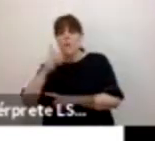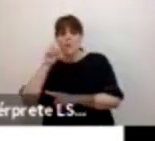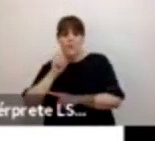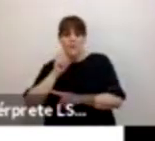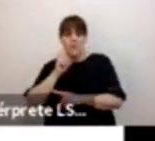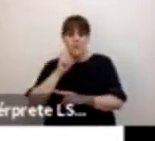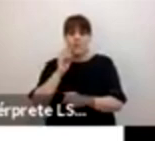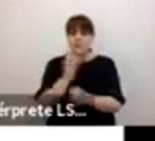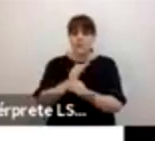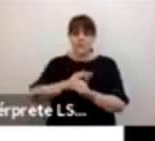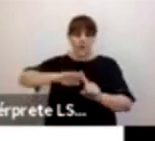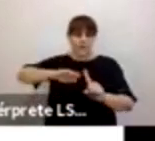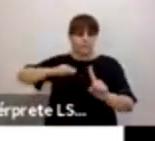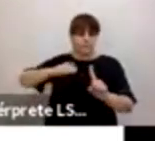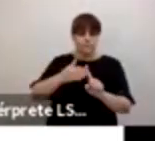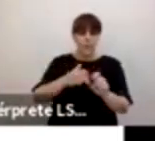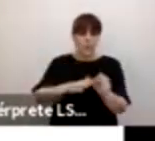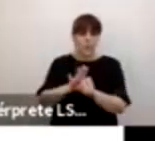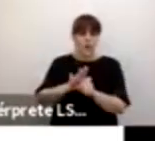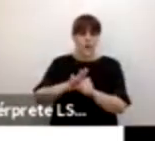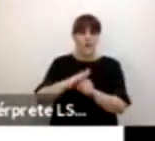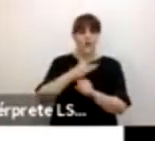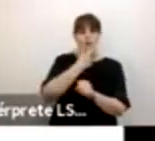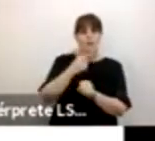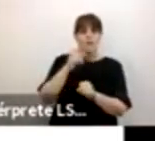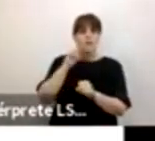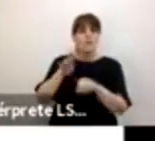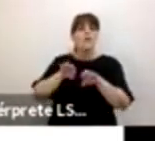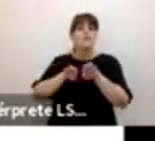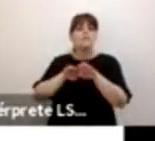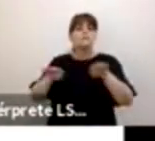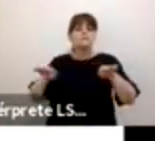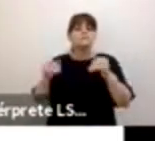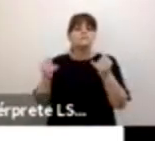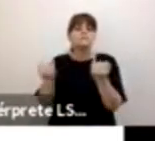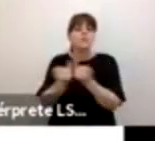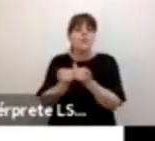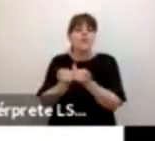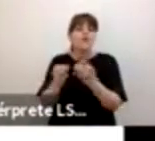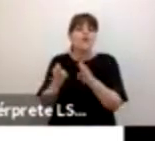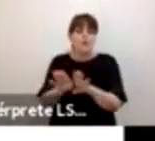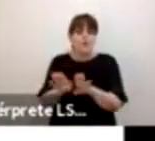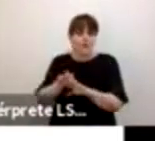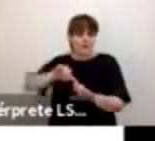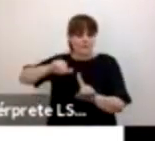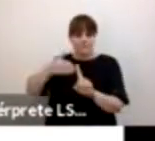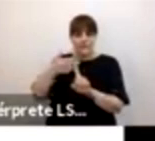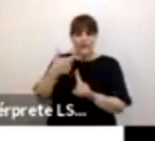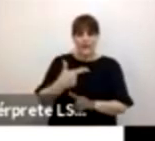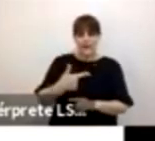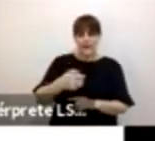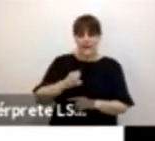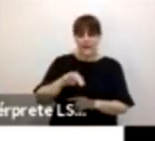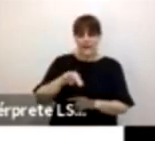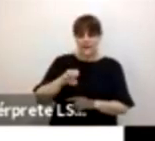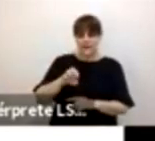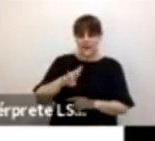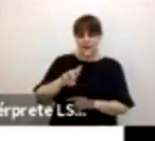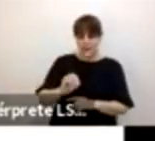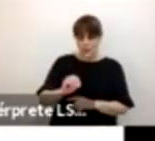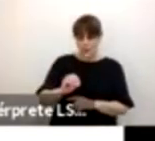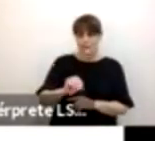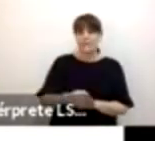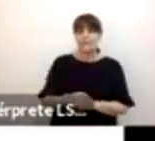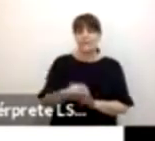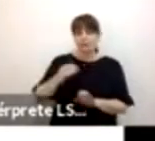y en la última de género, pero sí me gustaría dejar como invitación a tener